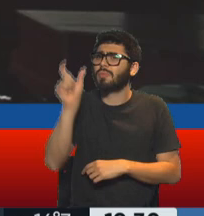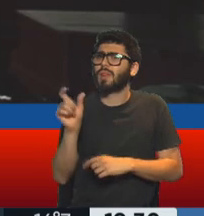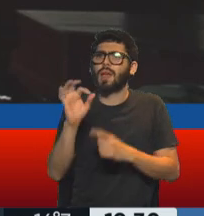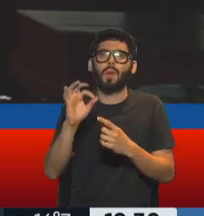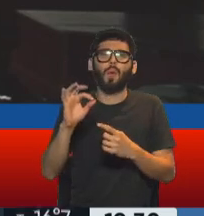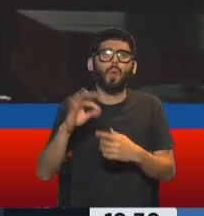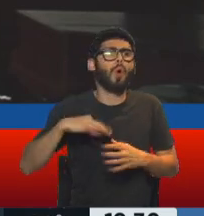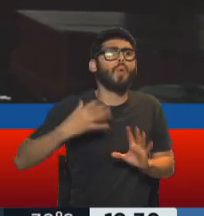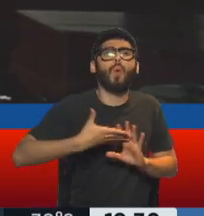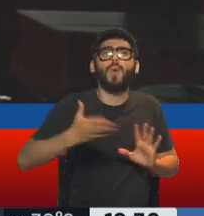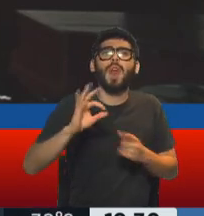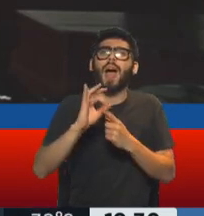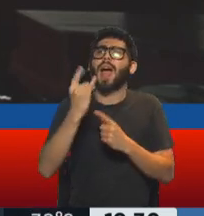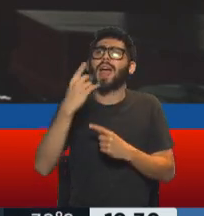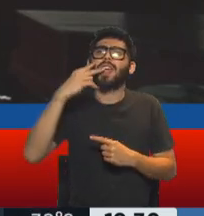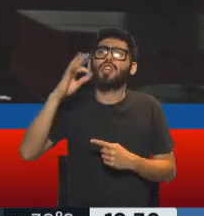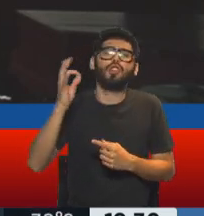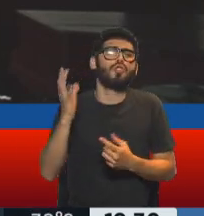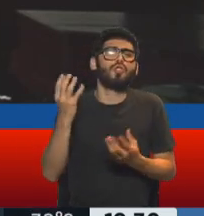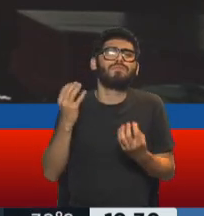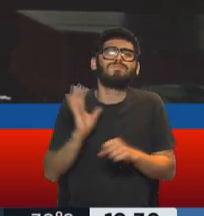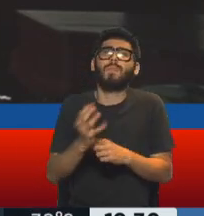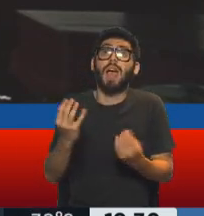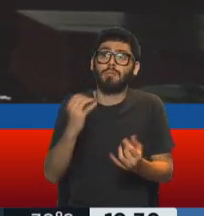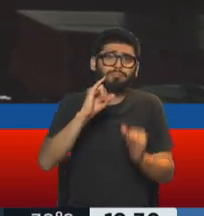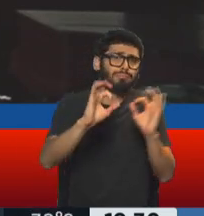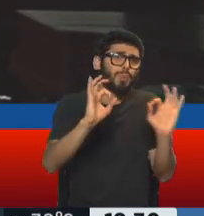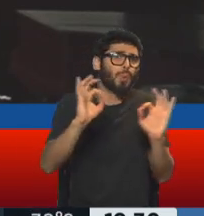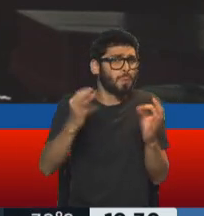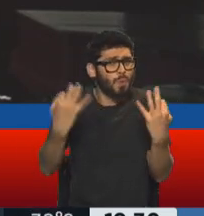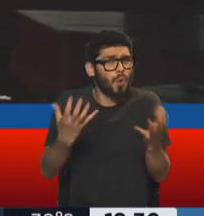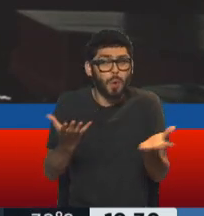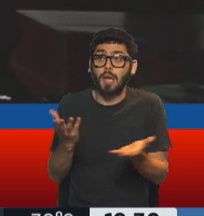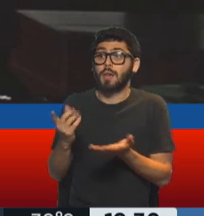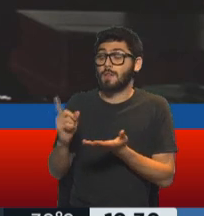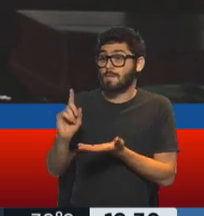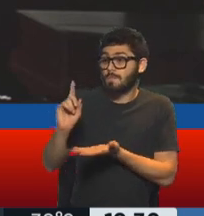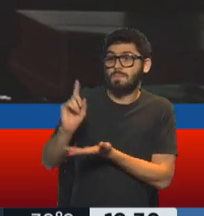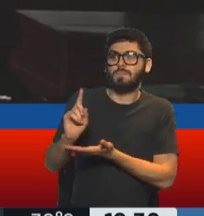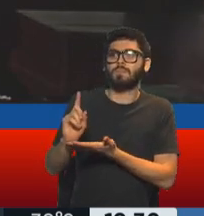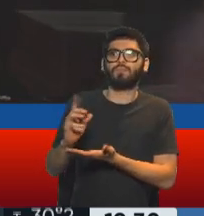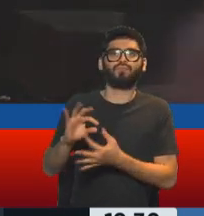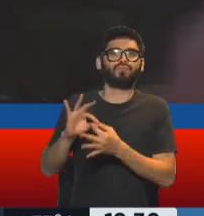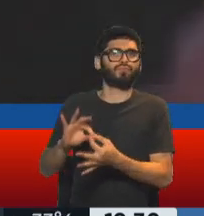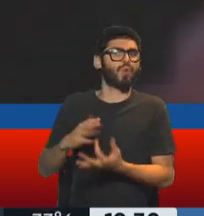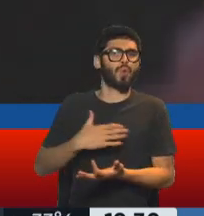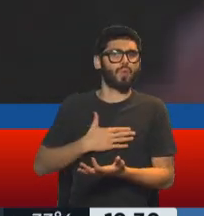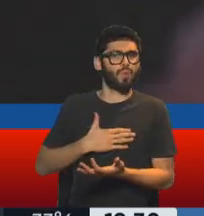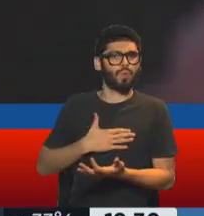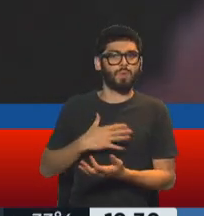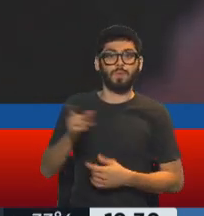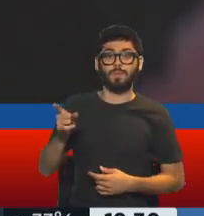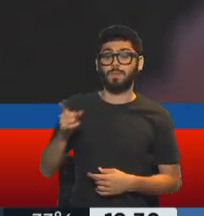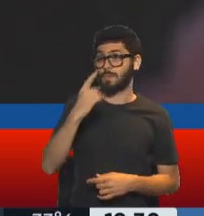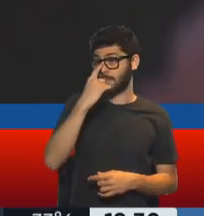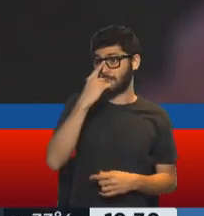nuestra vida, un humanista profundo, que ha retratado el